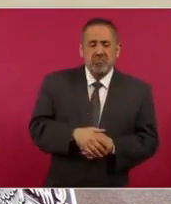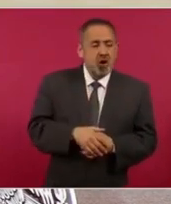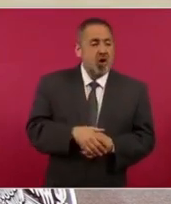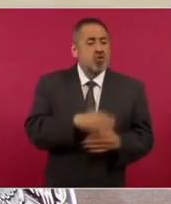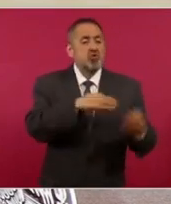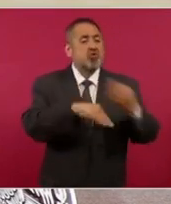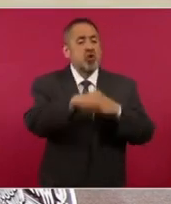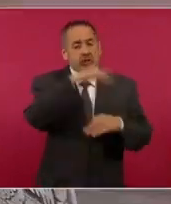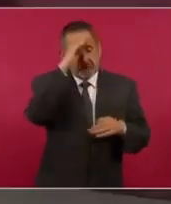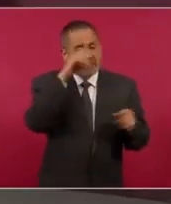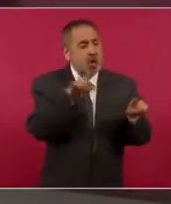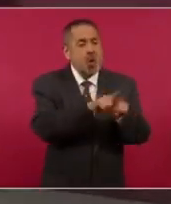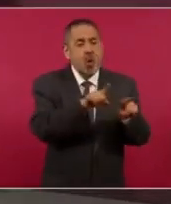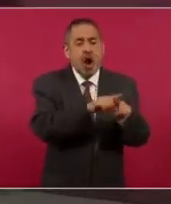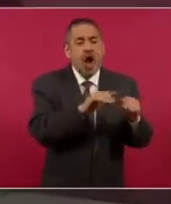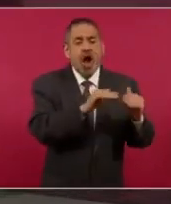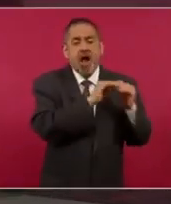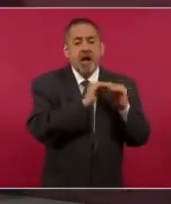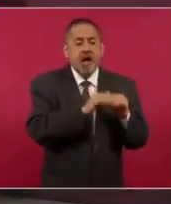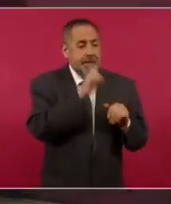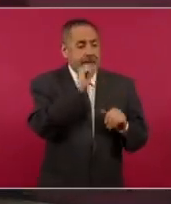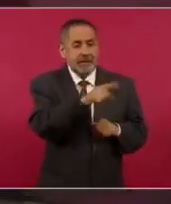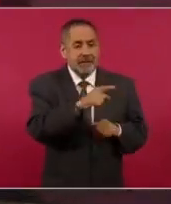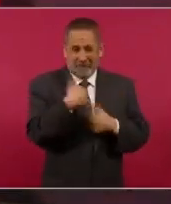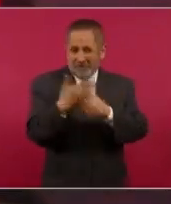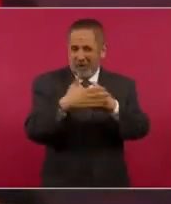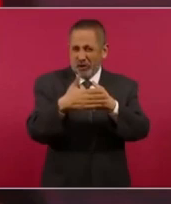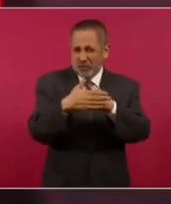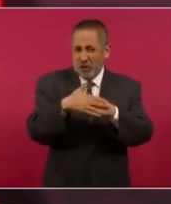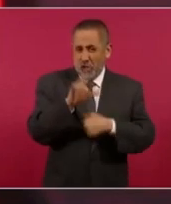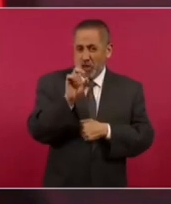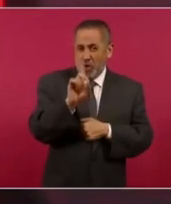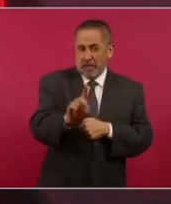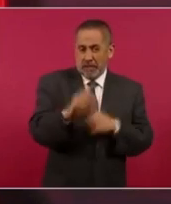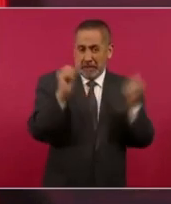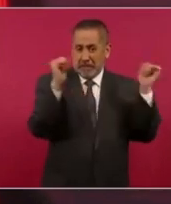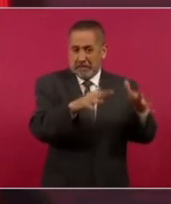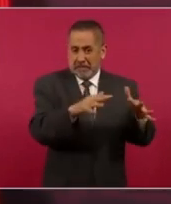los conservadores, los que van a estar aquí el domingo,